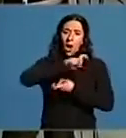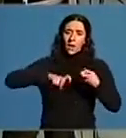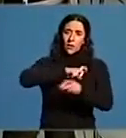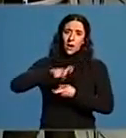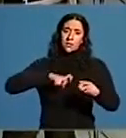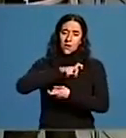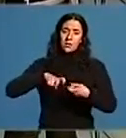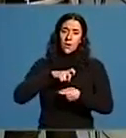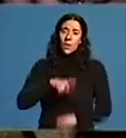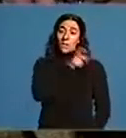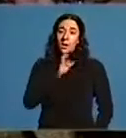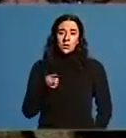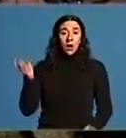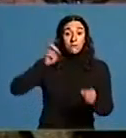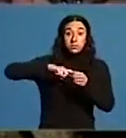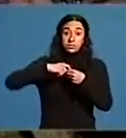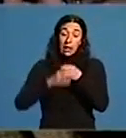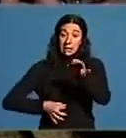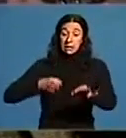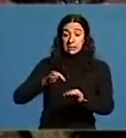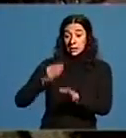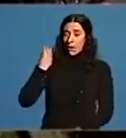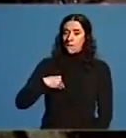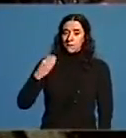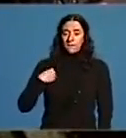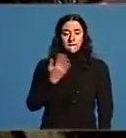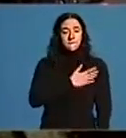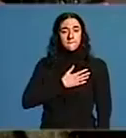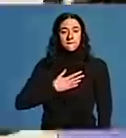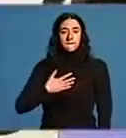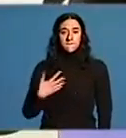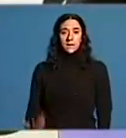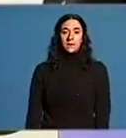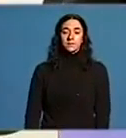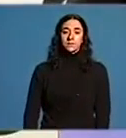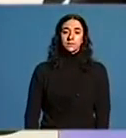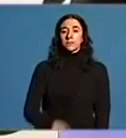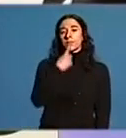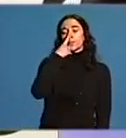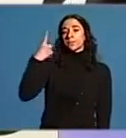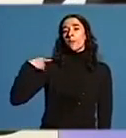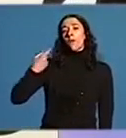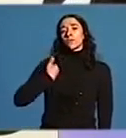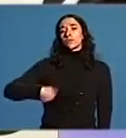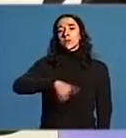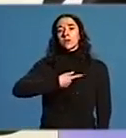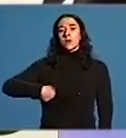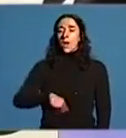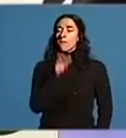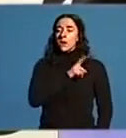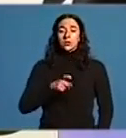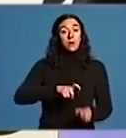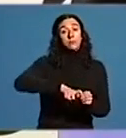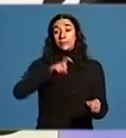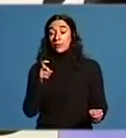os que queren cursar os seus estudos nos ciclos de producción e realización que se imparten. O ano pasado xa tuvemos overbooking xa houve